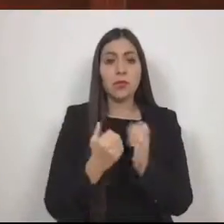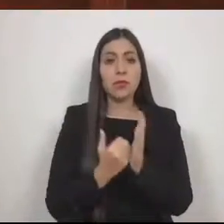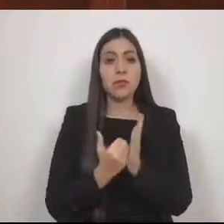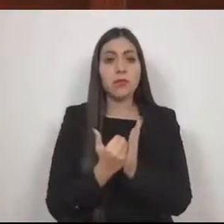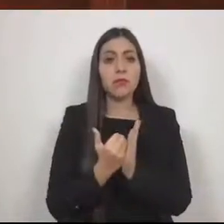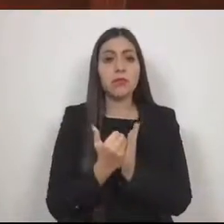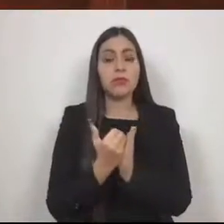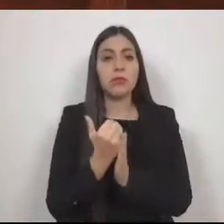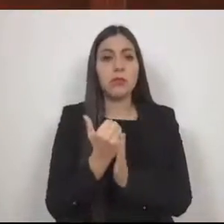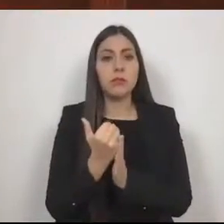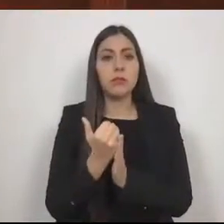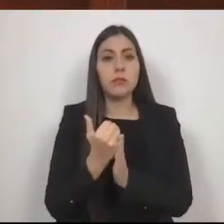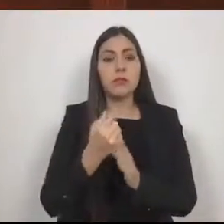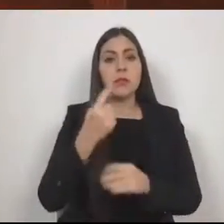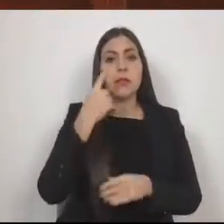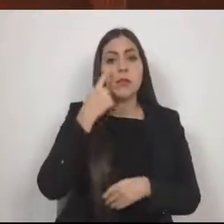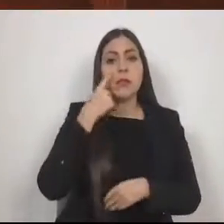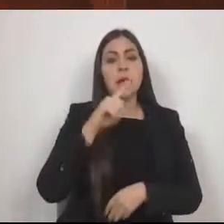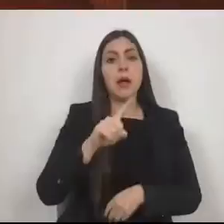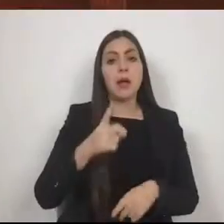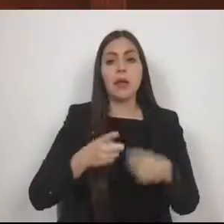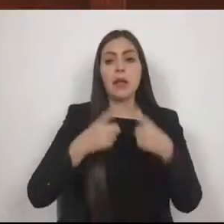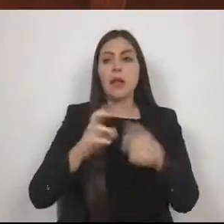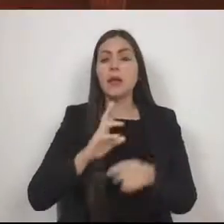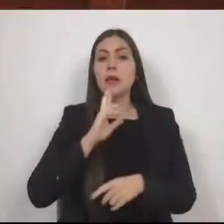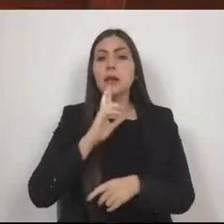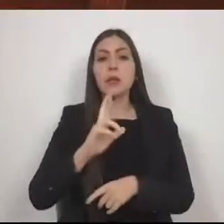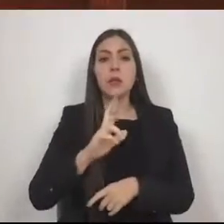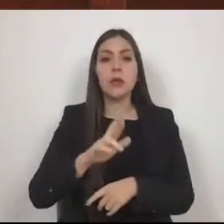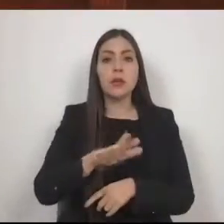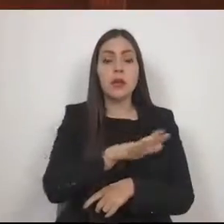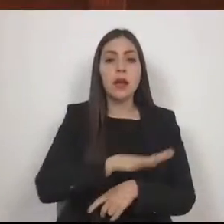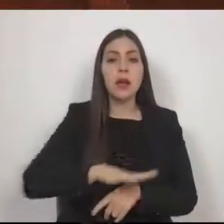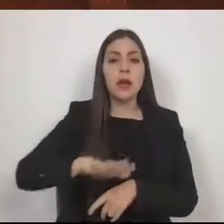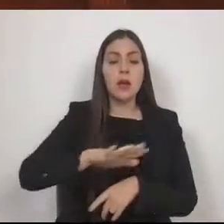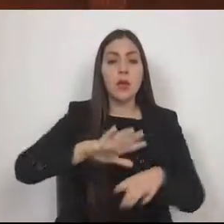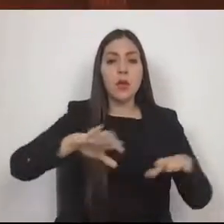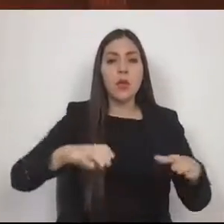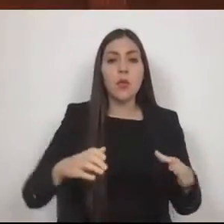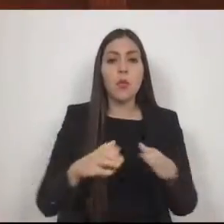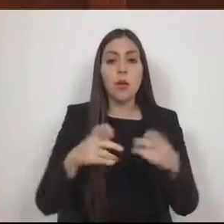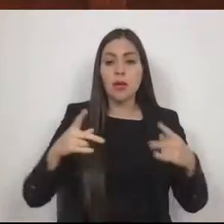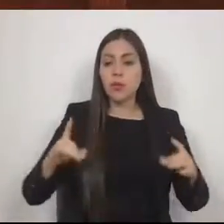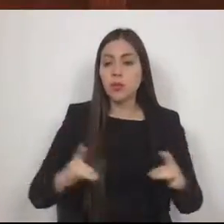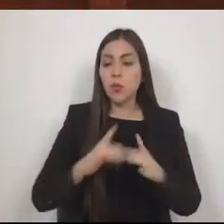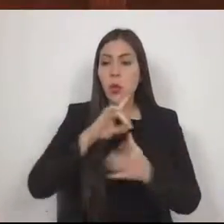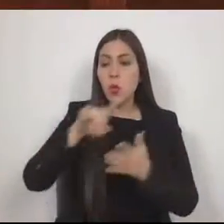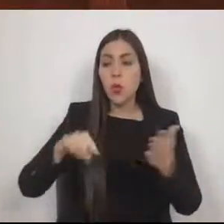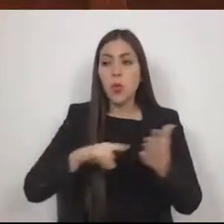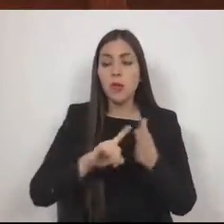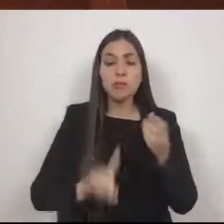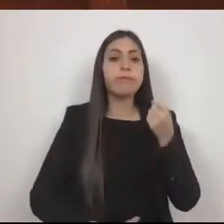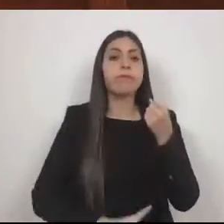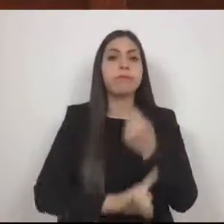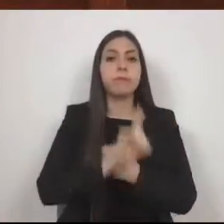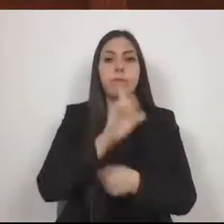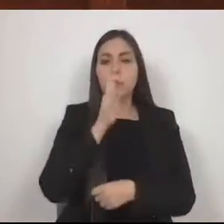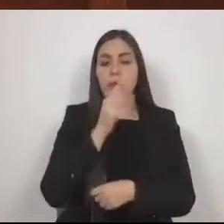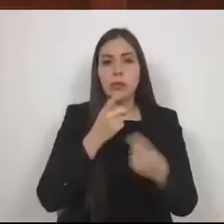capacidad de respuesta de la comunidad afectada. Por lo visto, los fenómenos